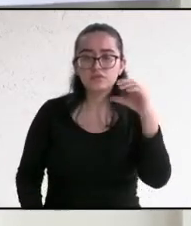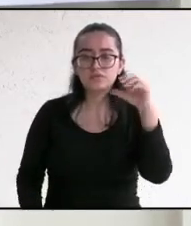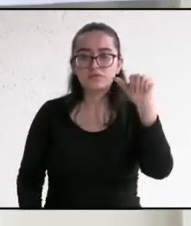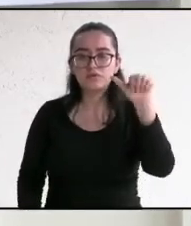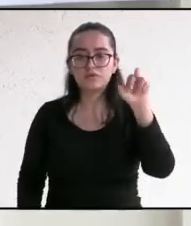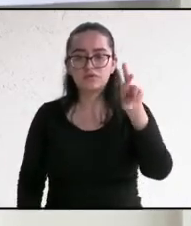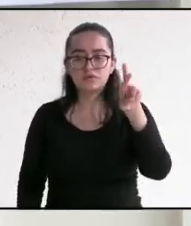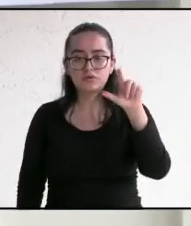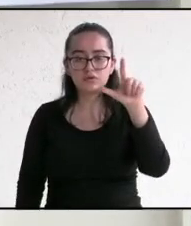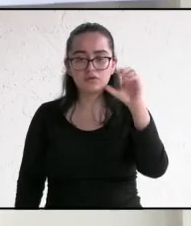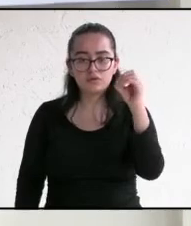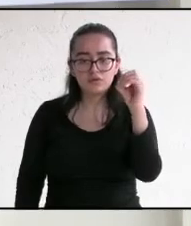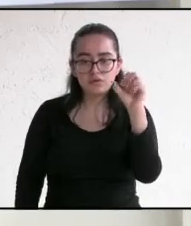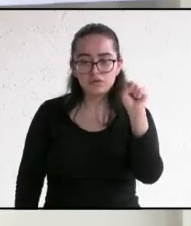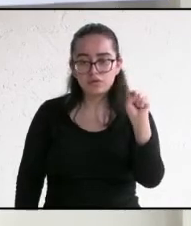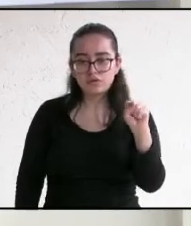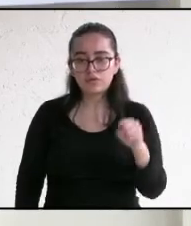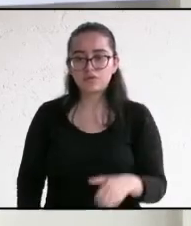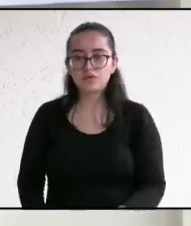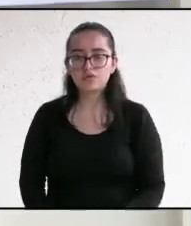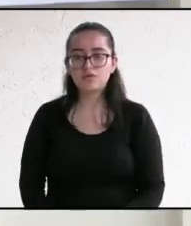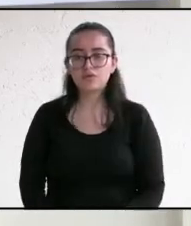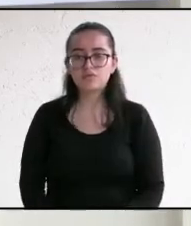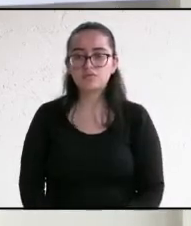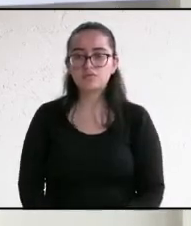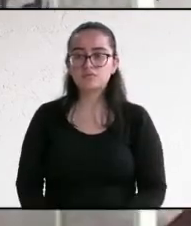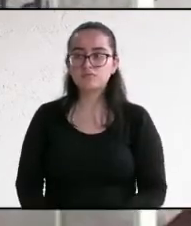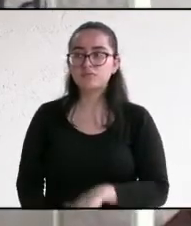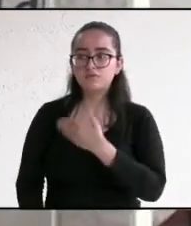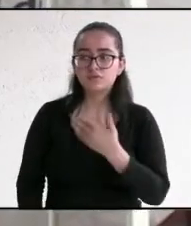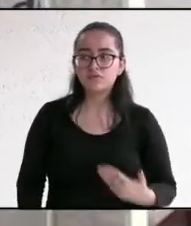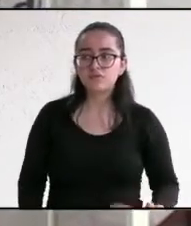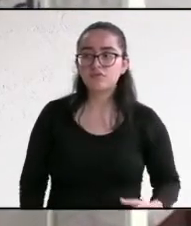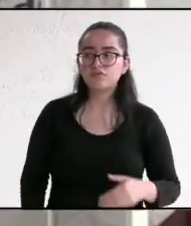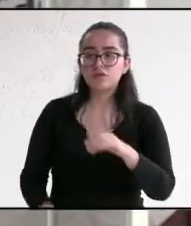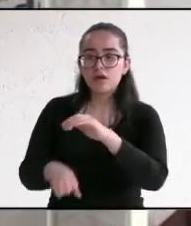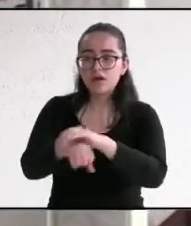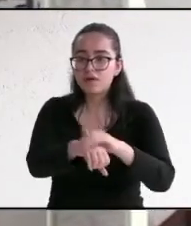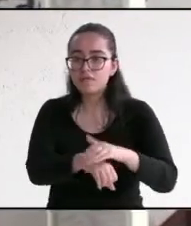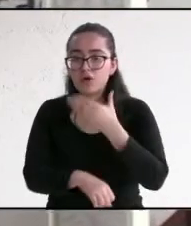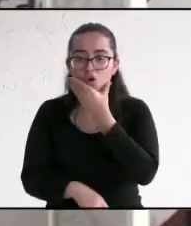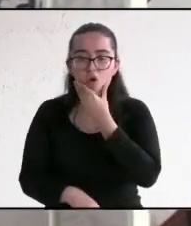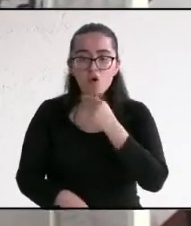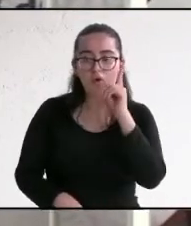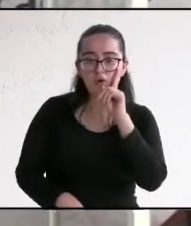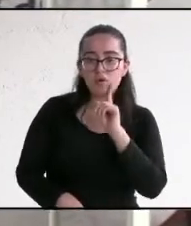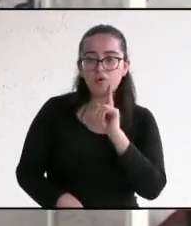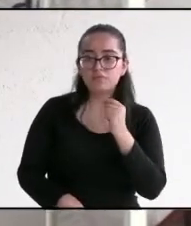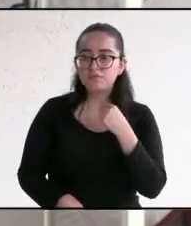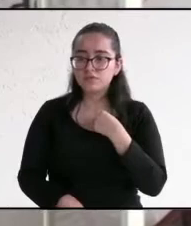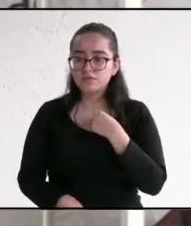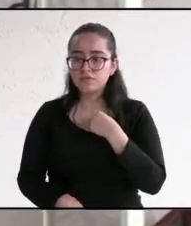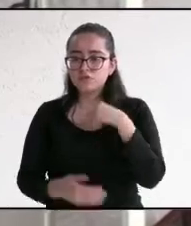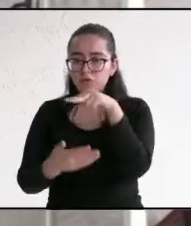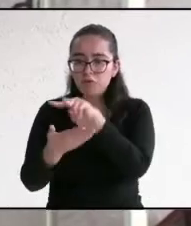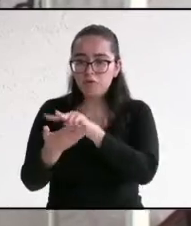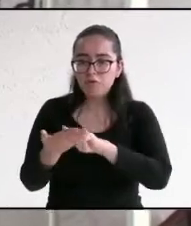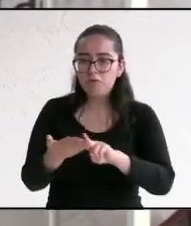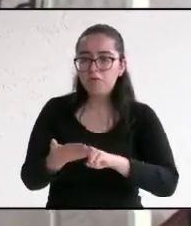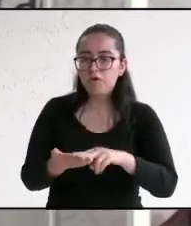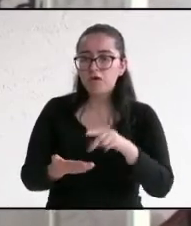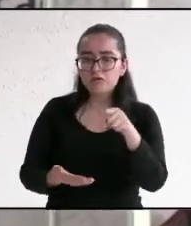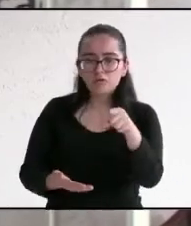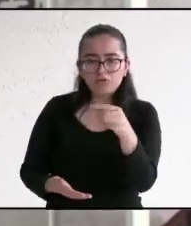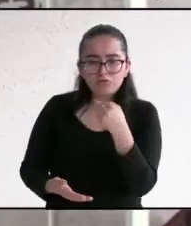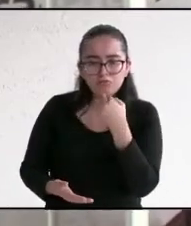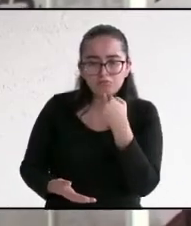Retureta. Adelante, candidato. Amigos y amigas, soy Carlos Retureta, soy verde y tu bienestar